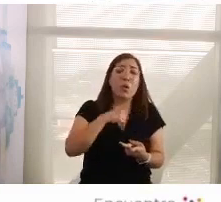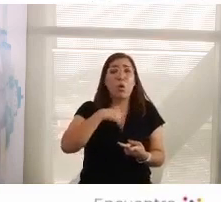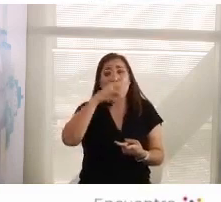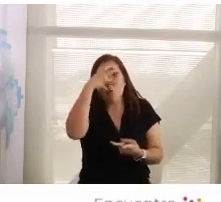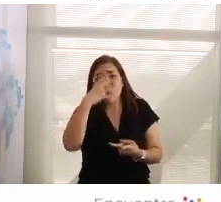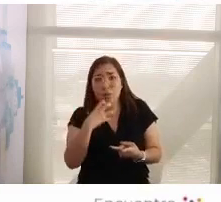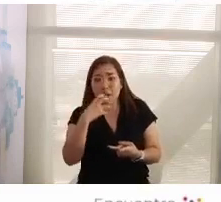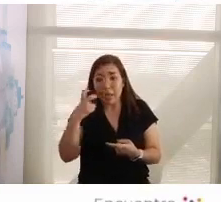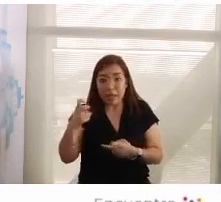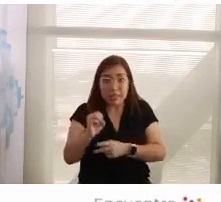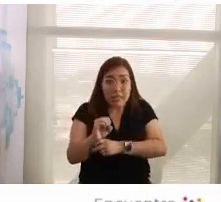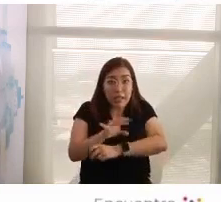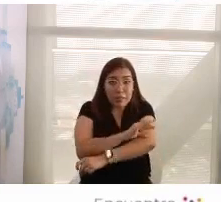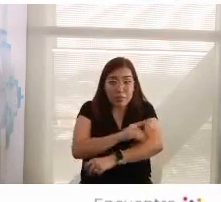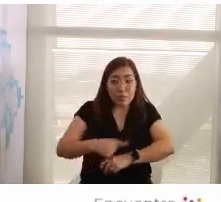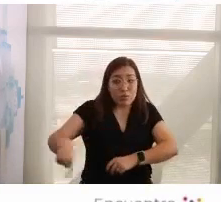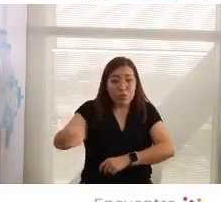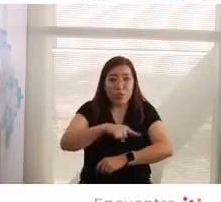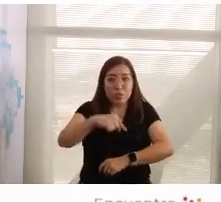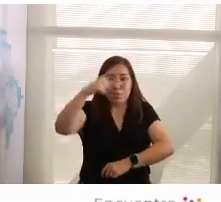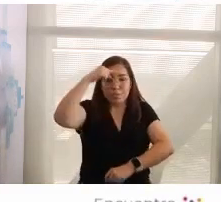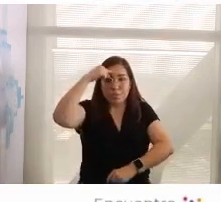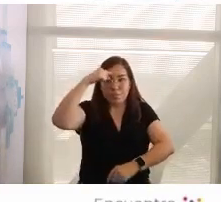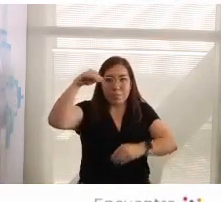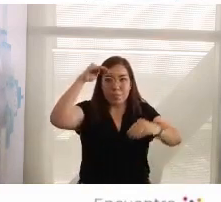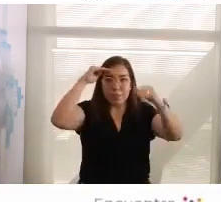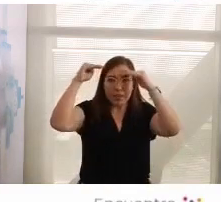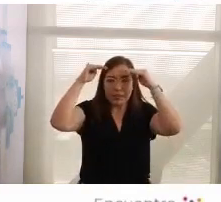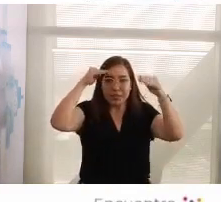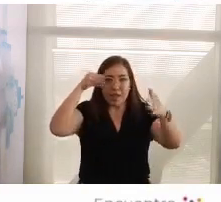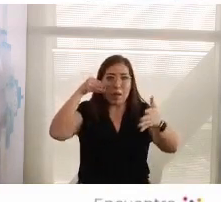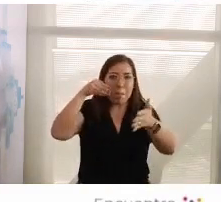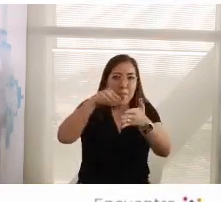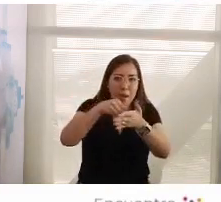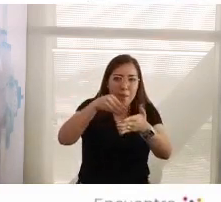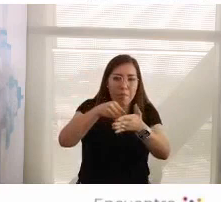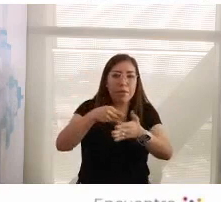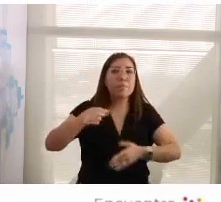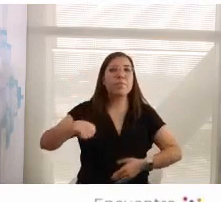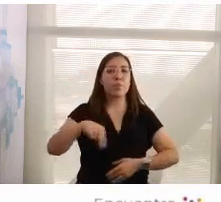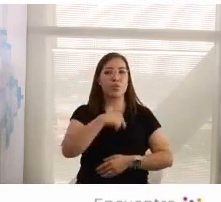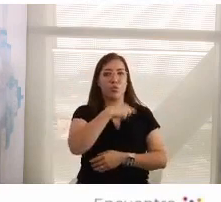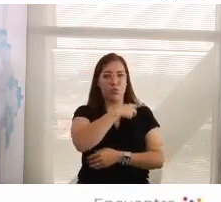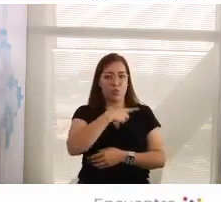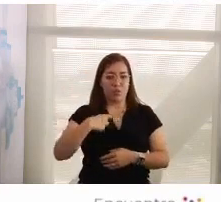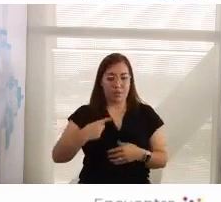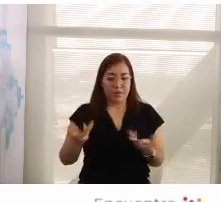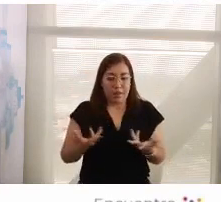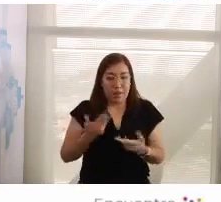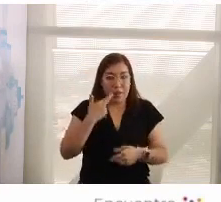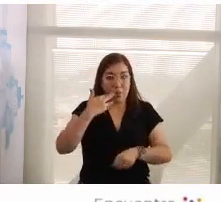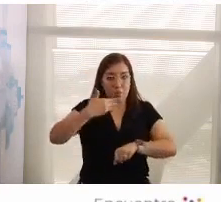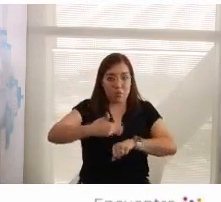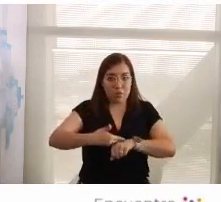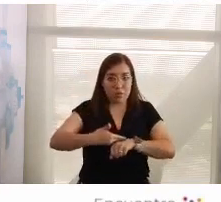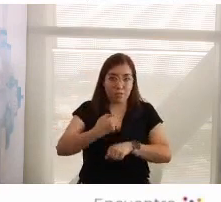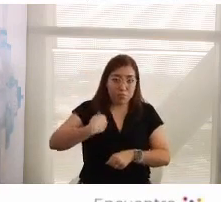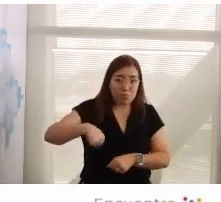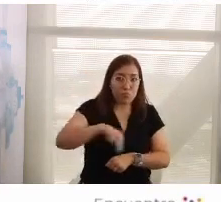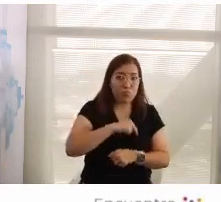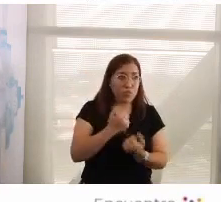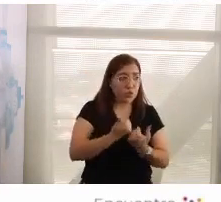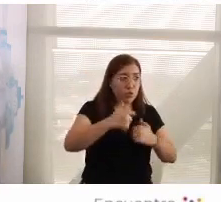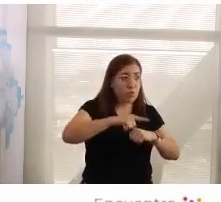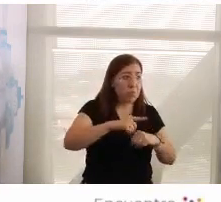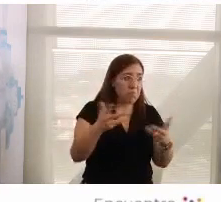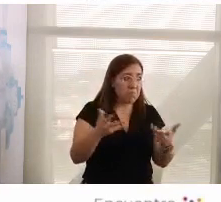cortan la capacidad de pensar. Entonces, ¿qué nos corresponde a nosotros? ¿Que decidimos estar aquí? Y ser la sociedad civil y